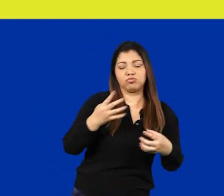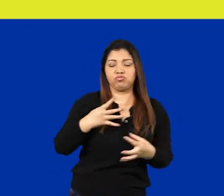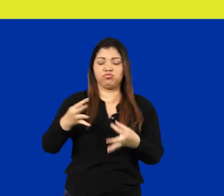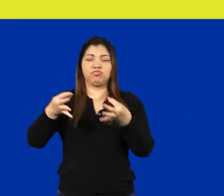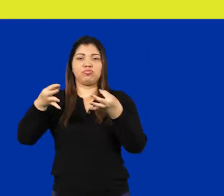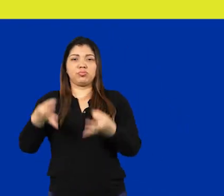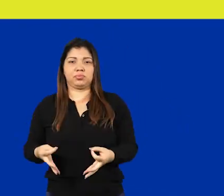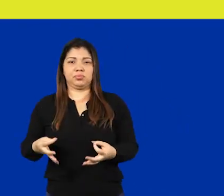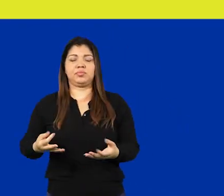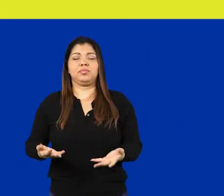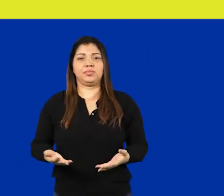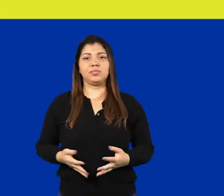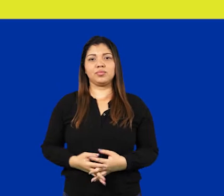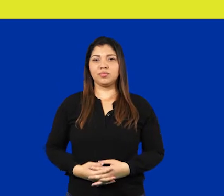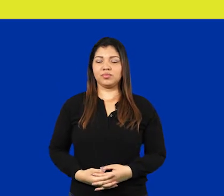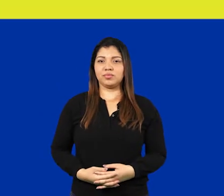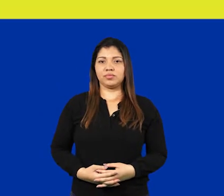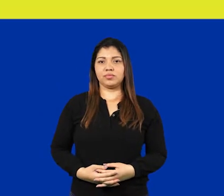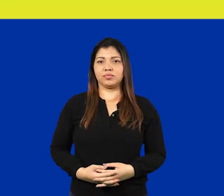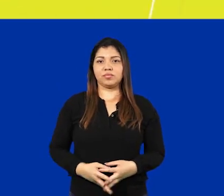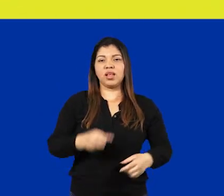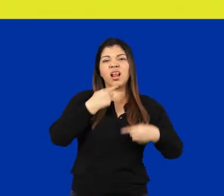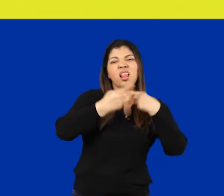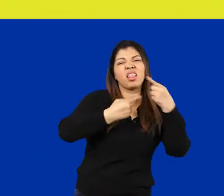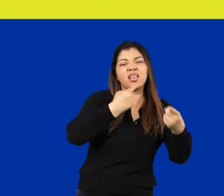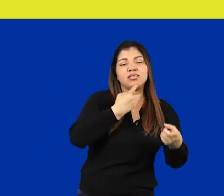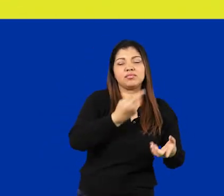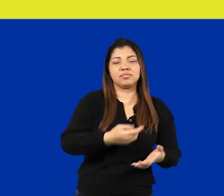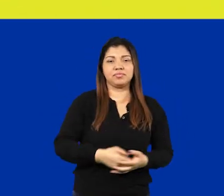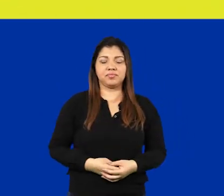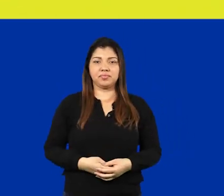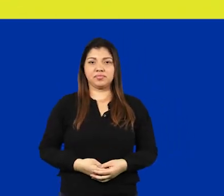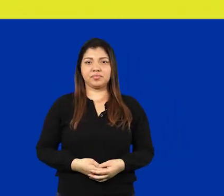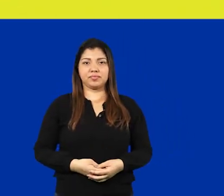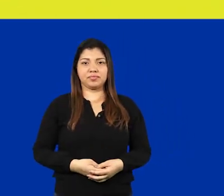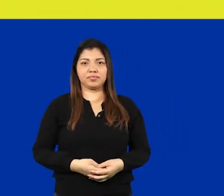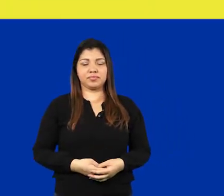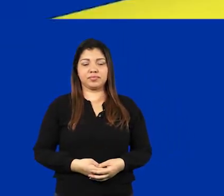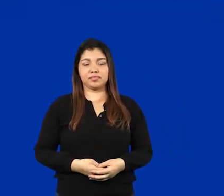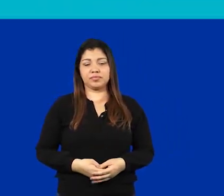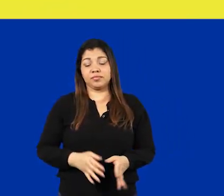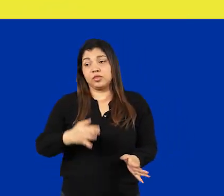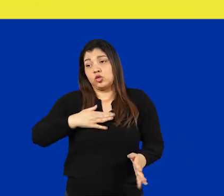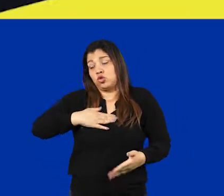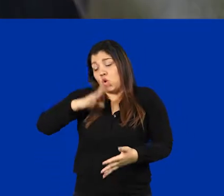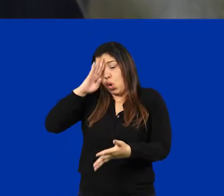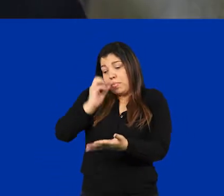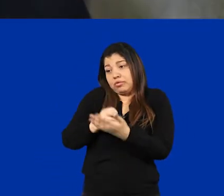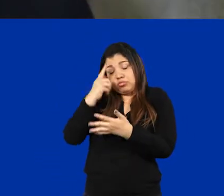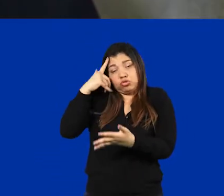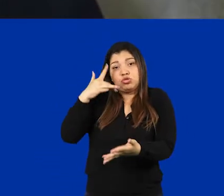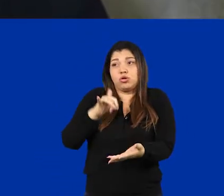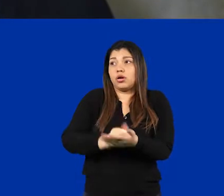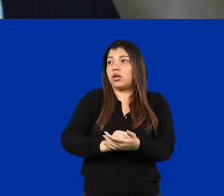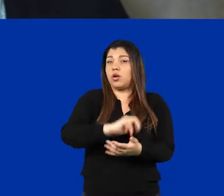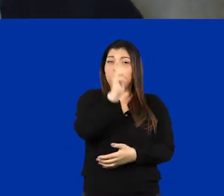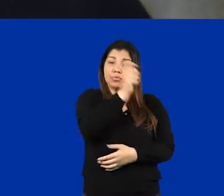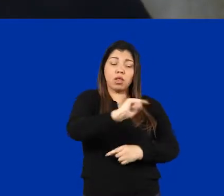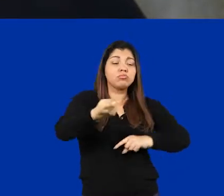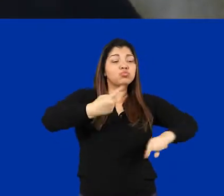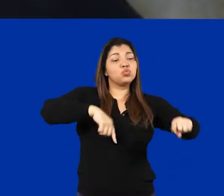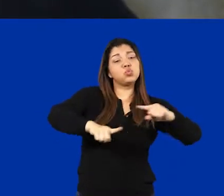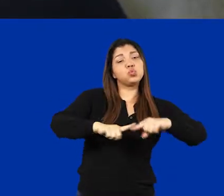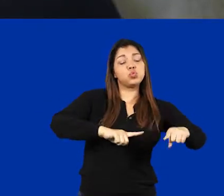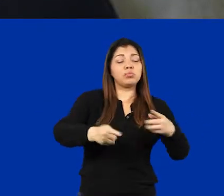¿Qué que yo creo es que las